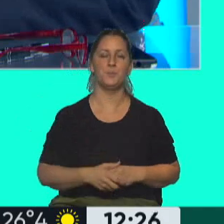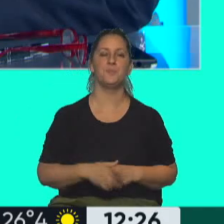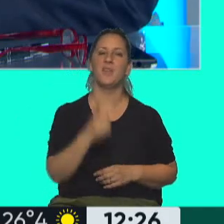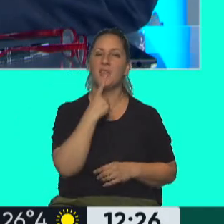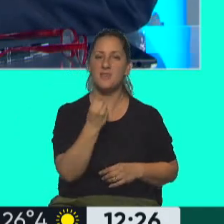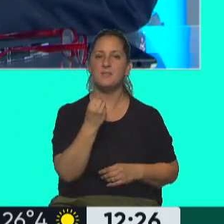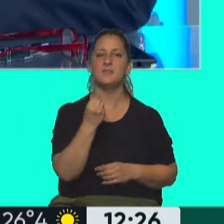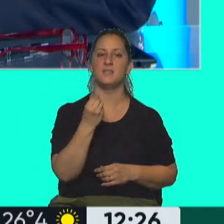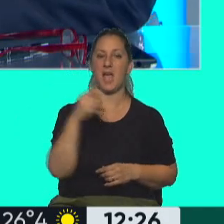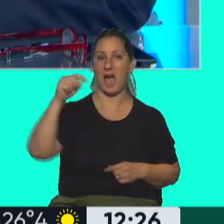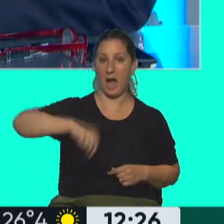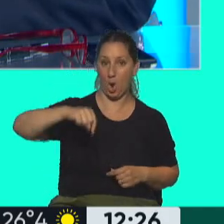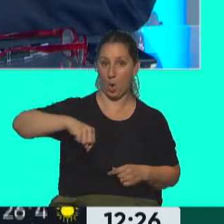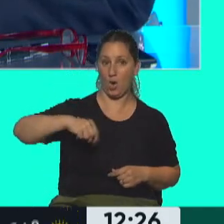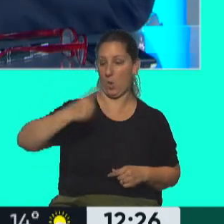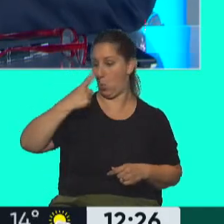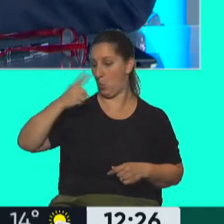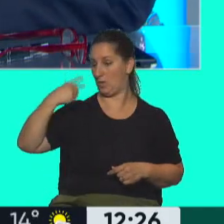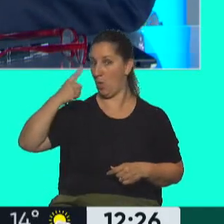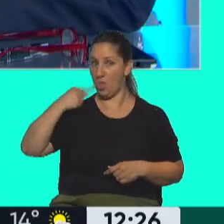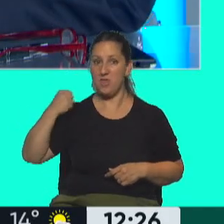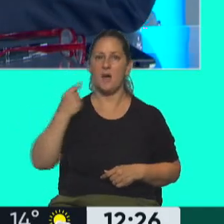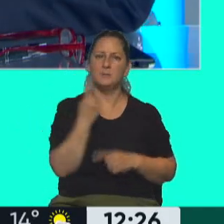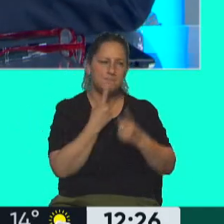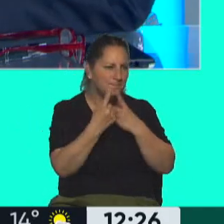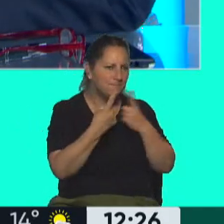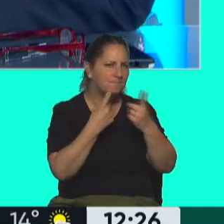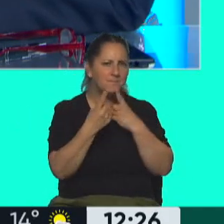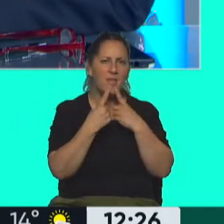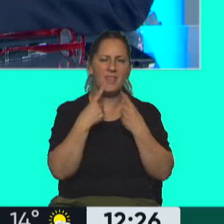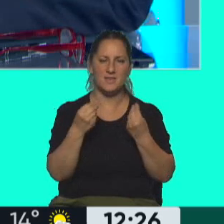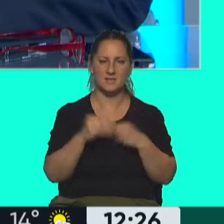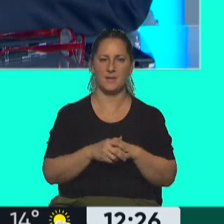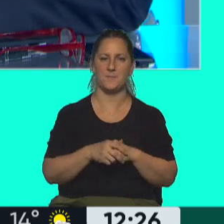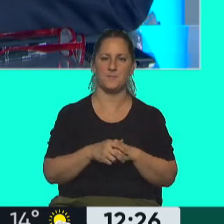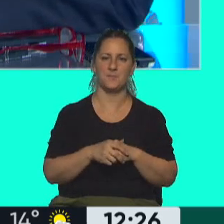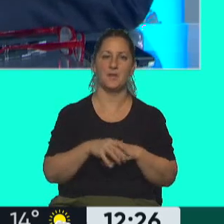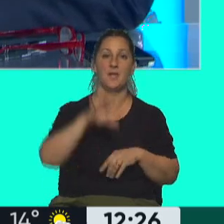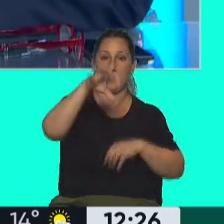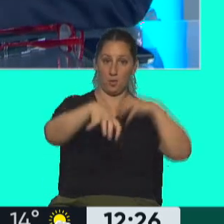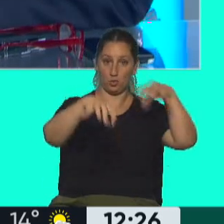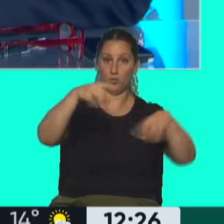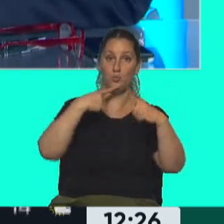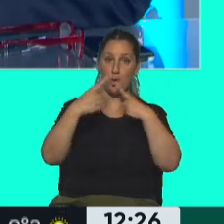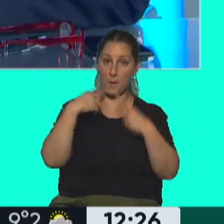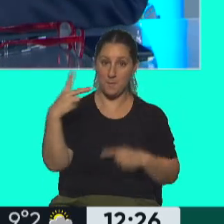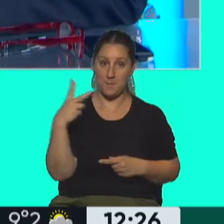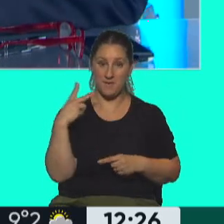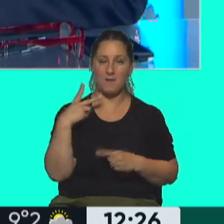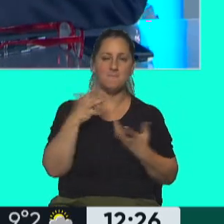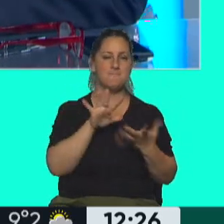diciendo ahora, en estos últimos días, cuando se hizo la encuesta, los consultores privados? Sí, diría, con una